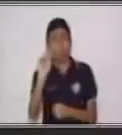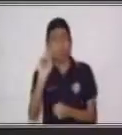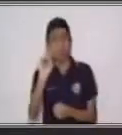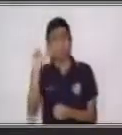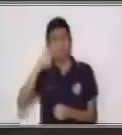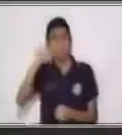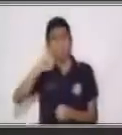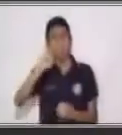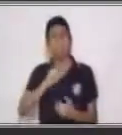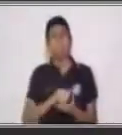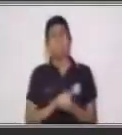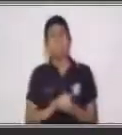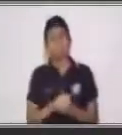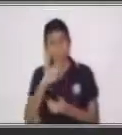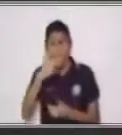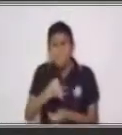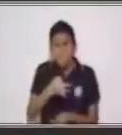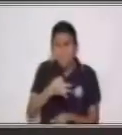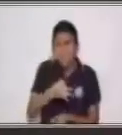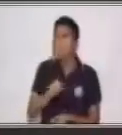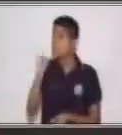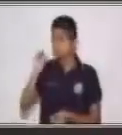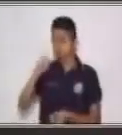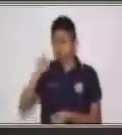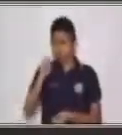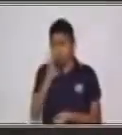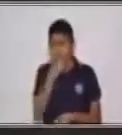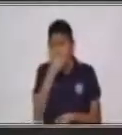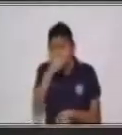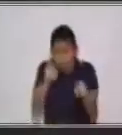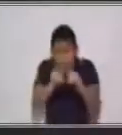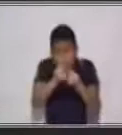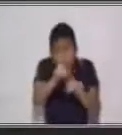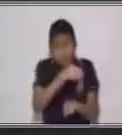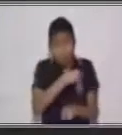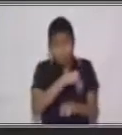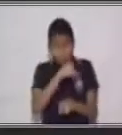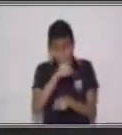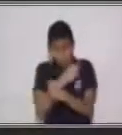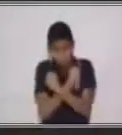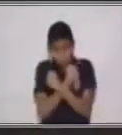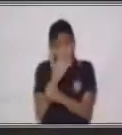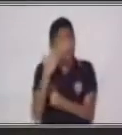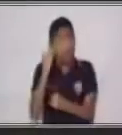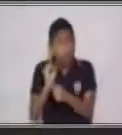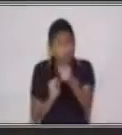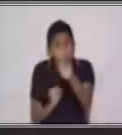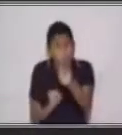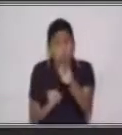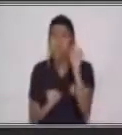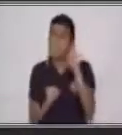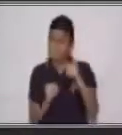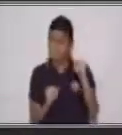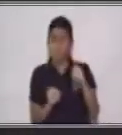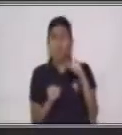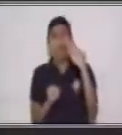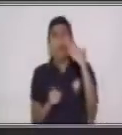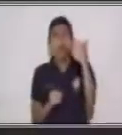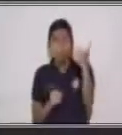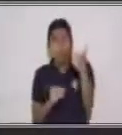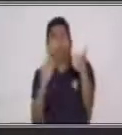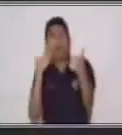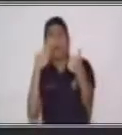Bueno. ¿En serio? ¡Ah! ¿También quieres a tu abuelo? ¡Ay, sí! Los abuelos son muy lindos, chicos. Bueno,